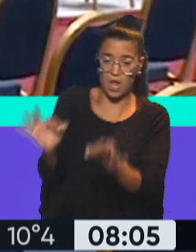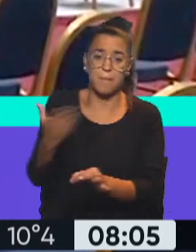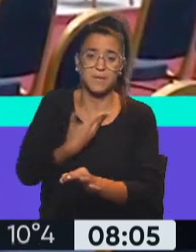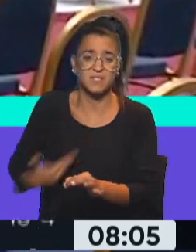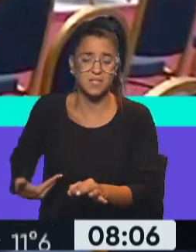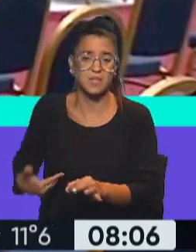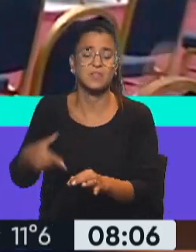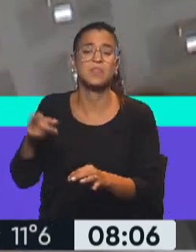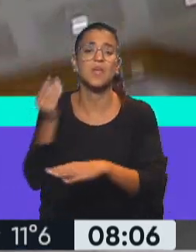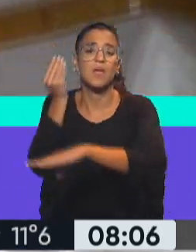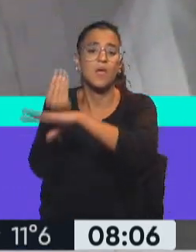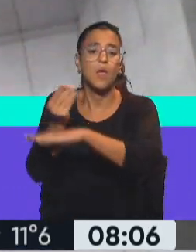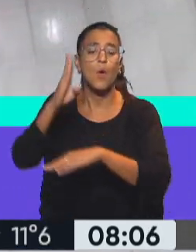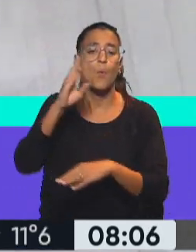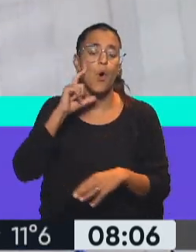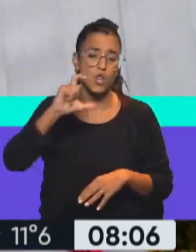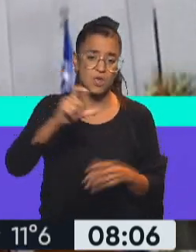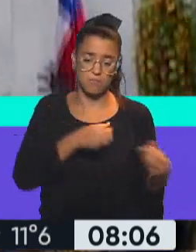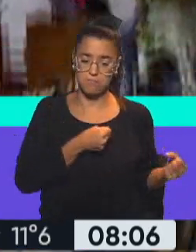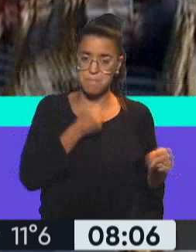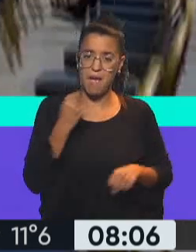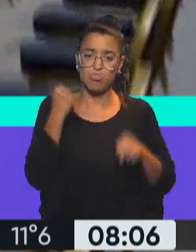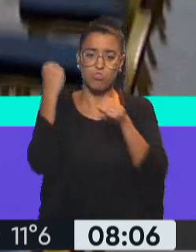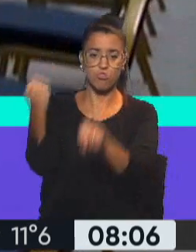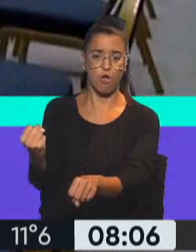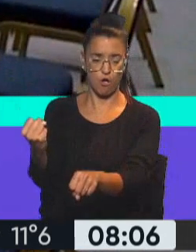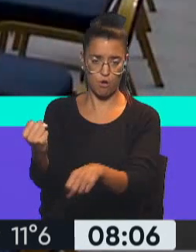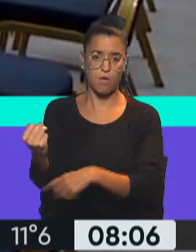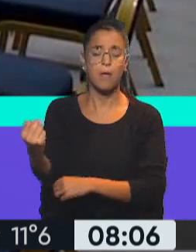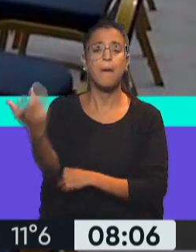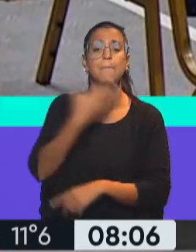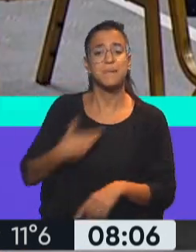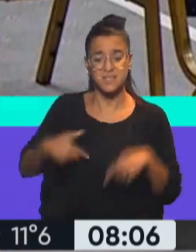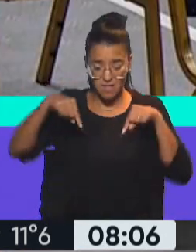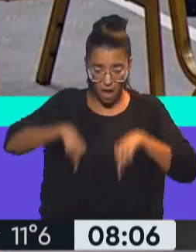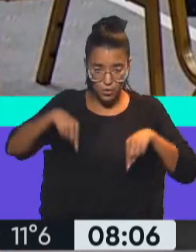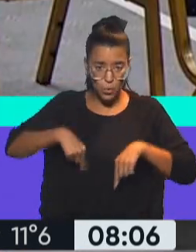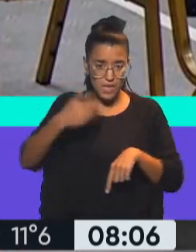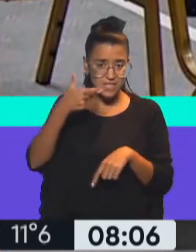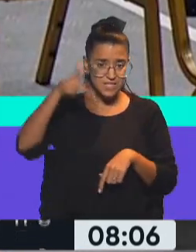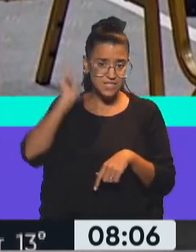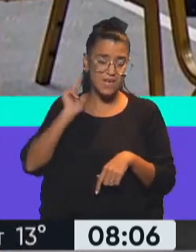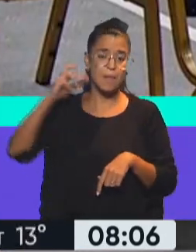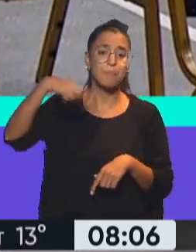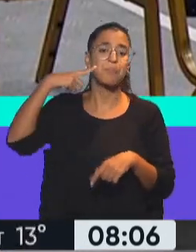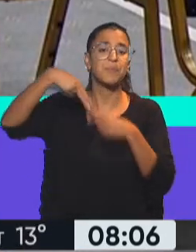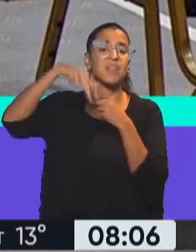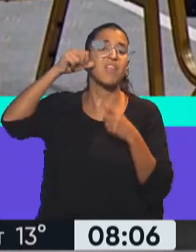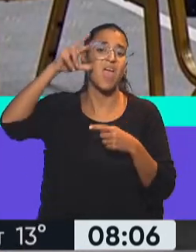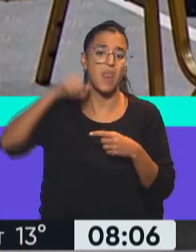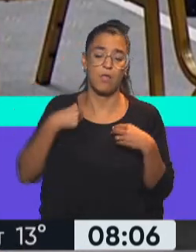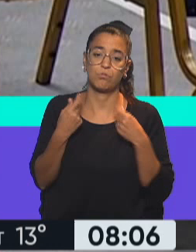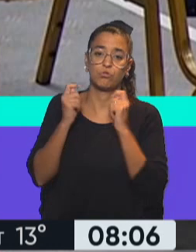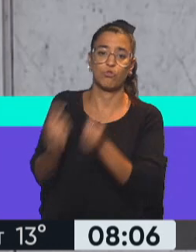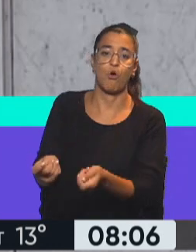electo, Gabriel Boric, para realizar el traspaso de mando de parte del presidente actual de Chile, de Sebastián Piñera.